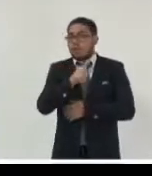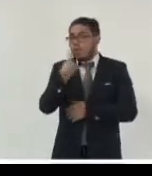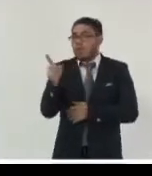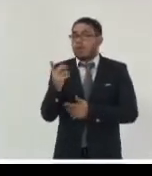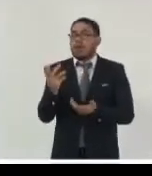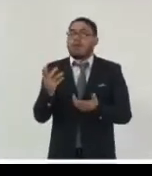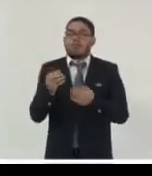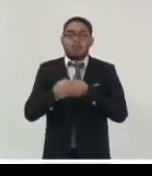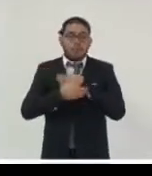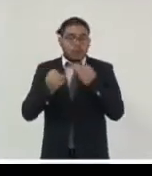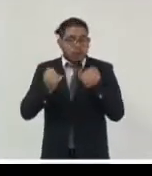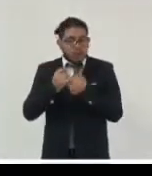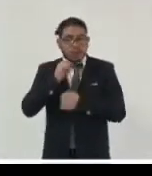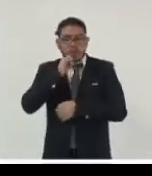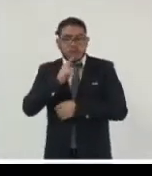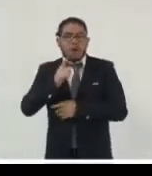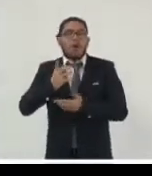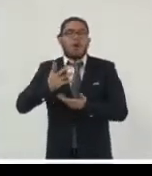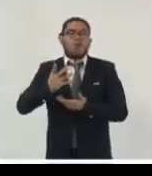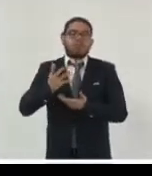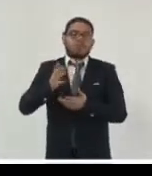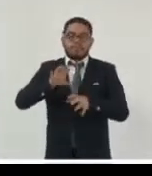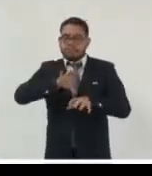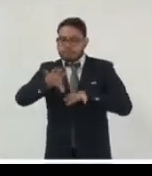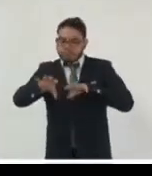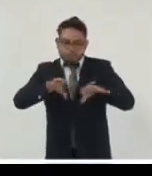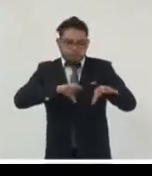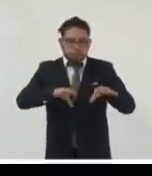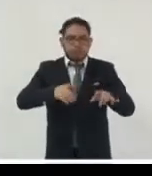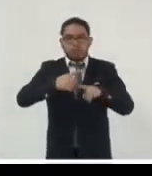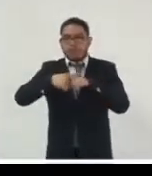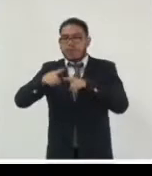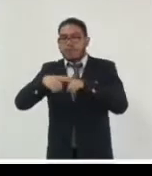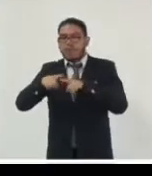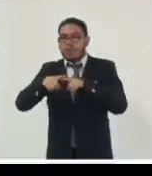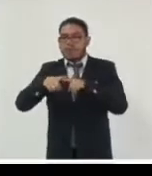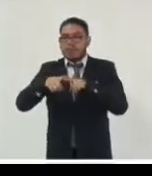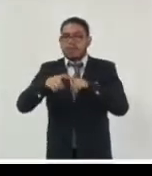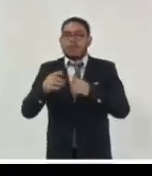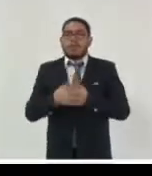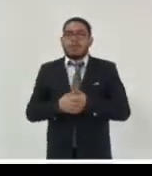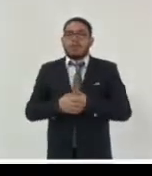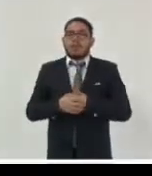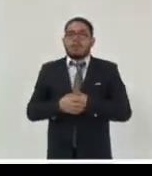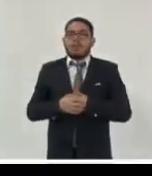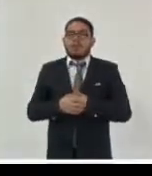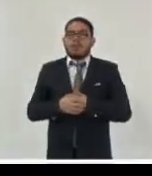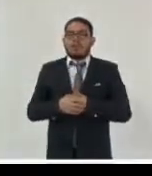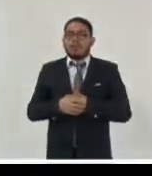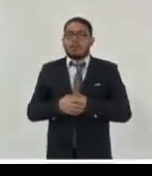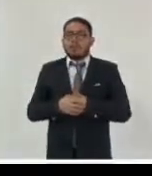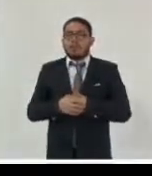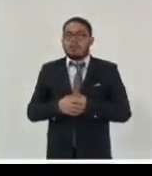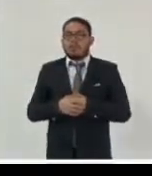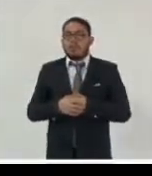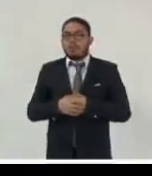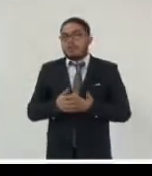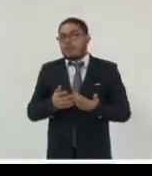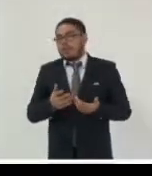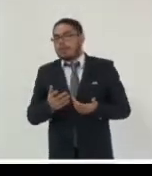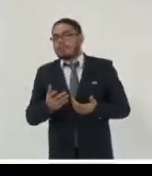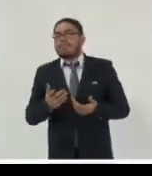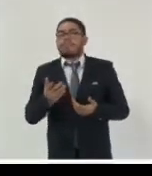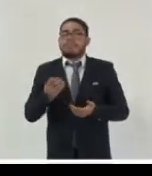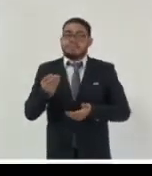del sistema no una vez el sistema está en funcionamiento y ver establecer políticas de extracción de datos en fase